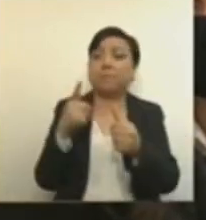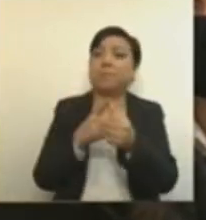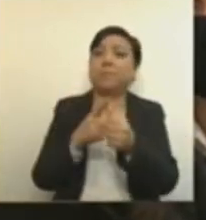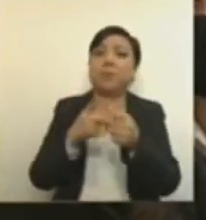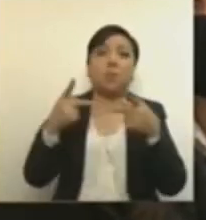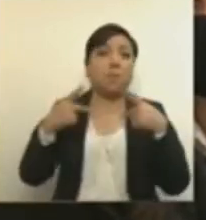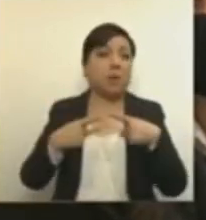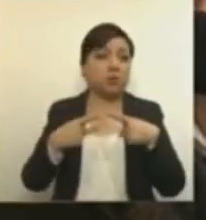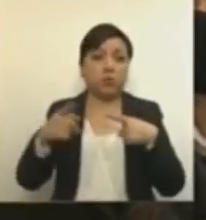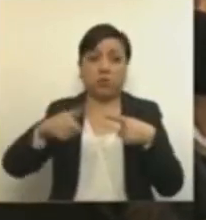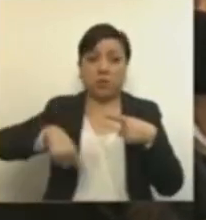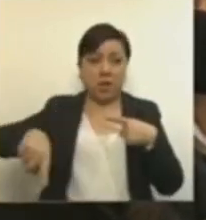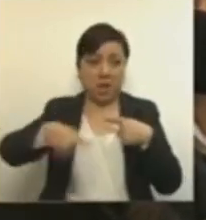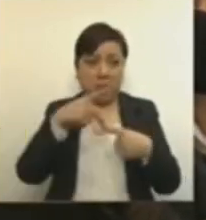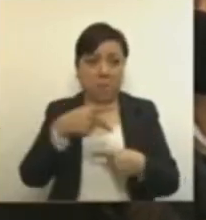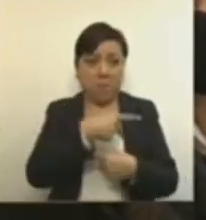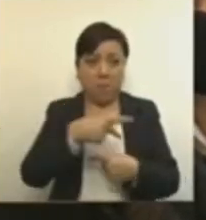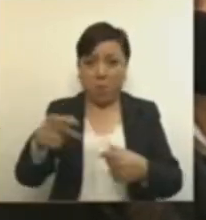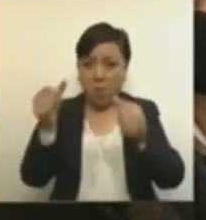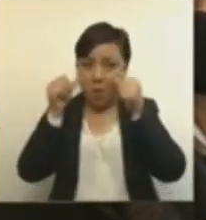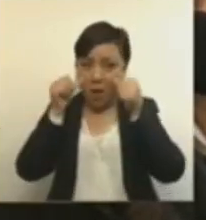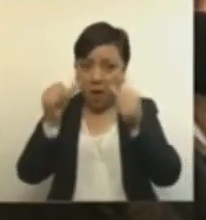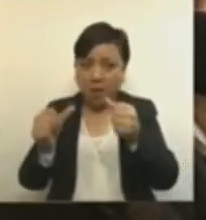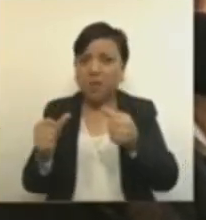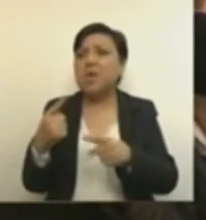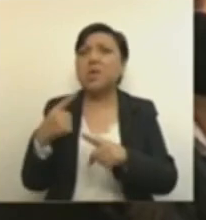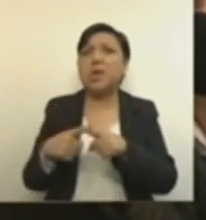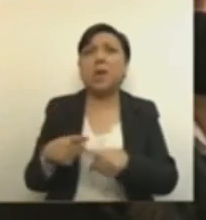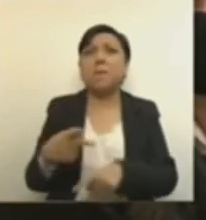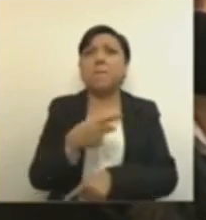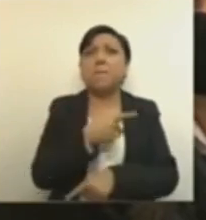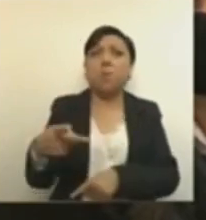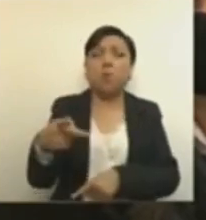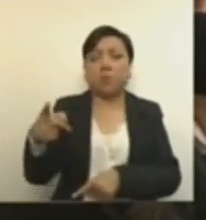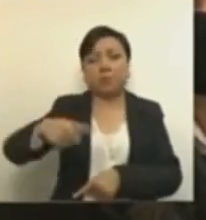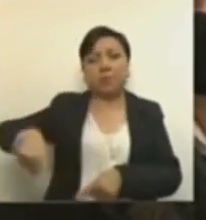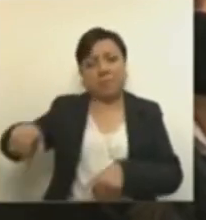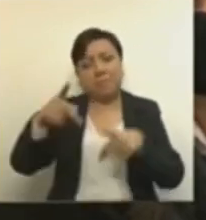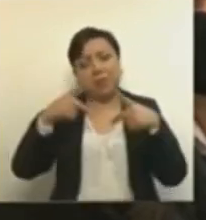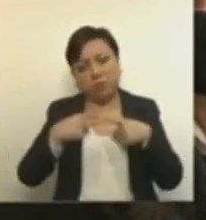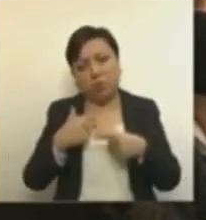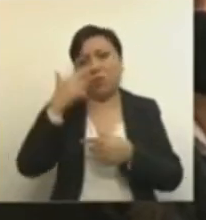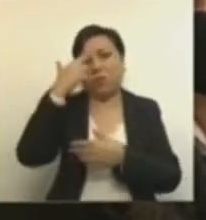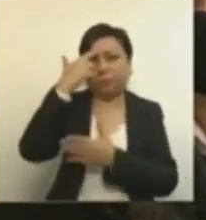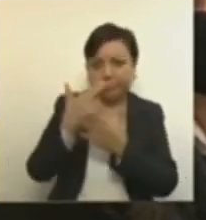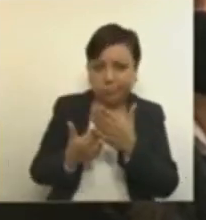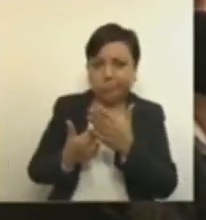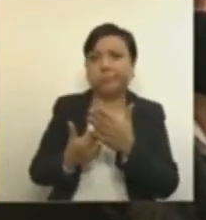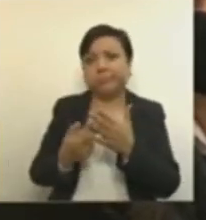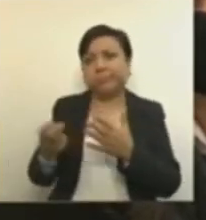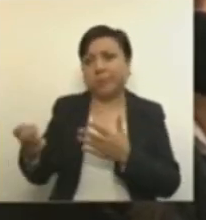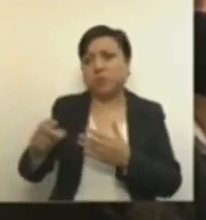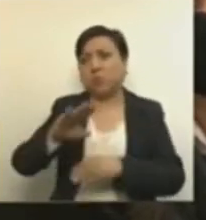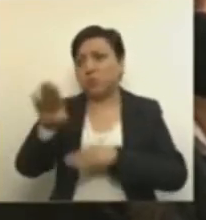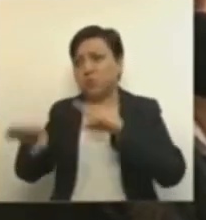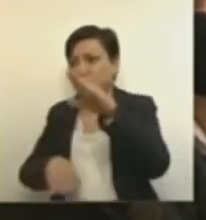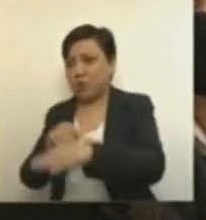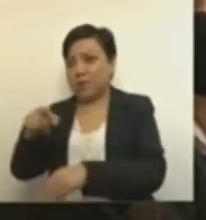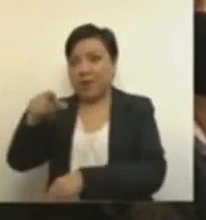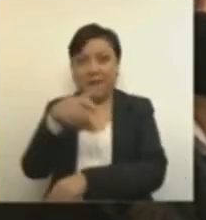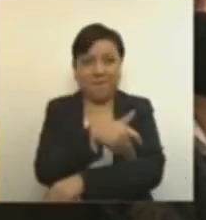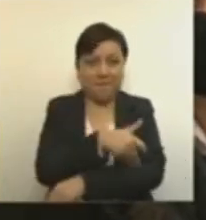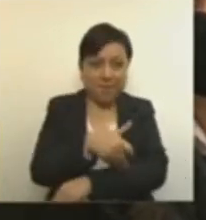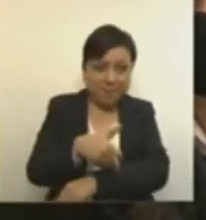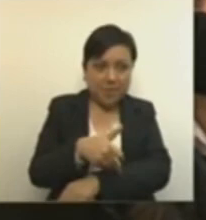Nadie es más pobre en este país que sus víctimas despojadas de sus seres queridos y que la mayoría de ellas